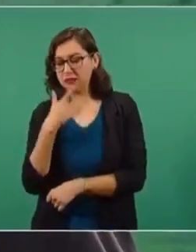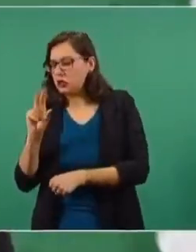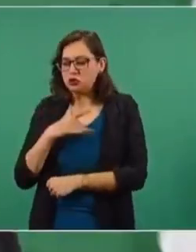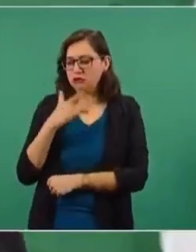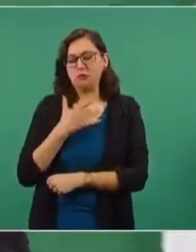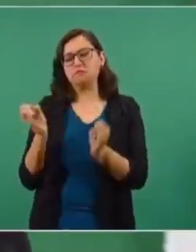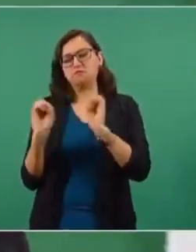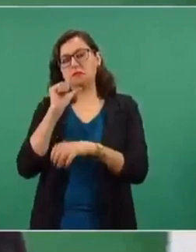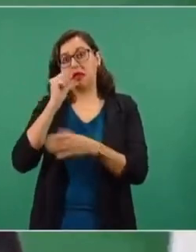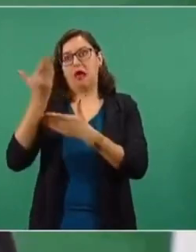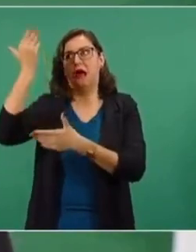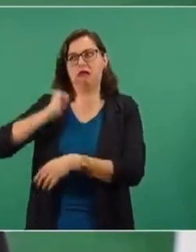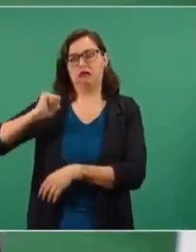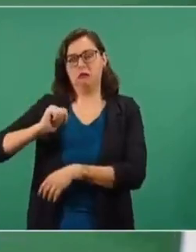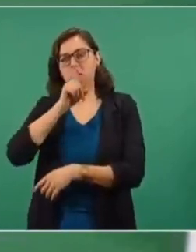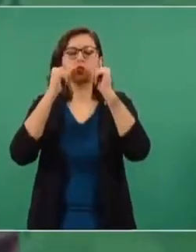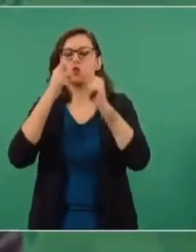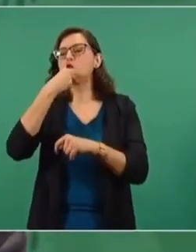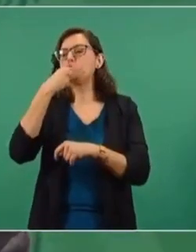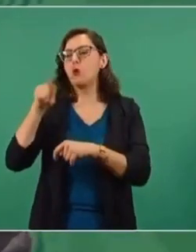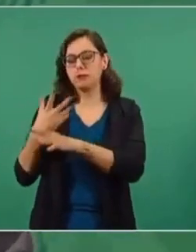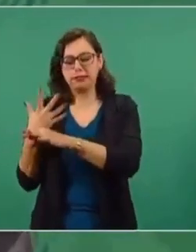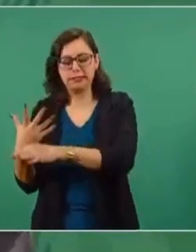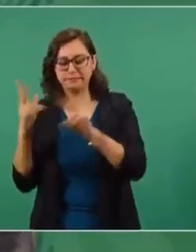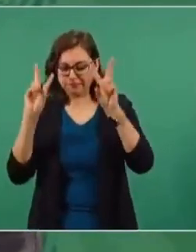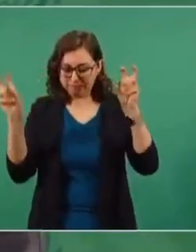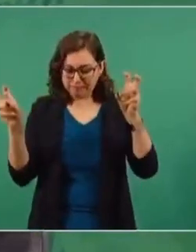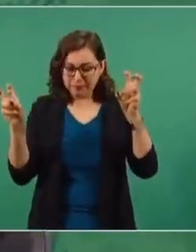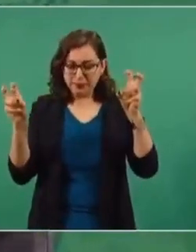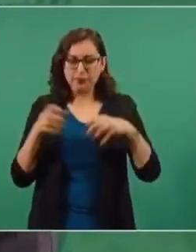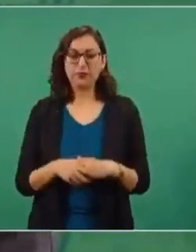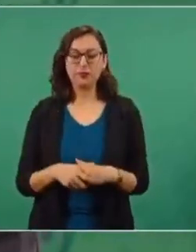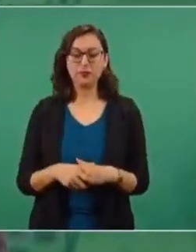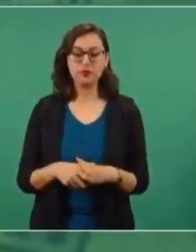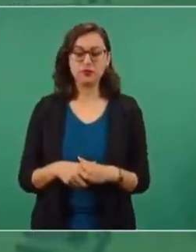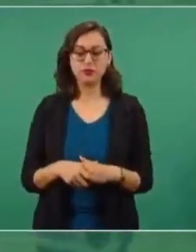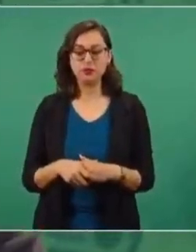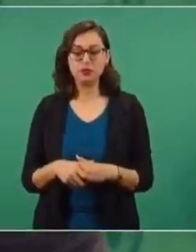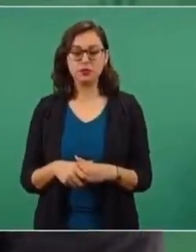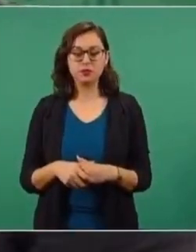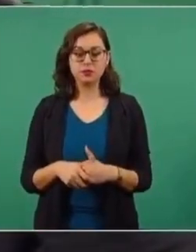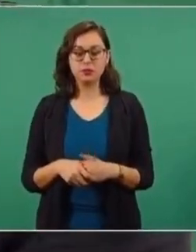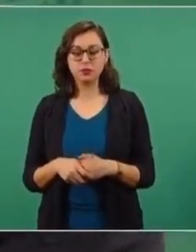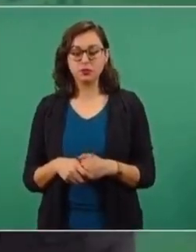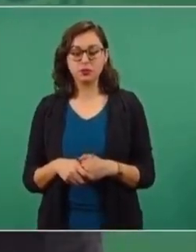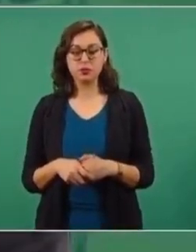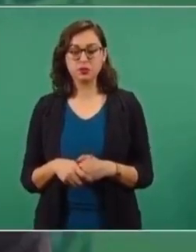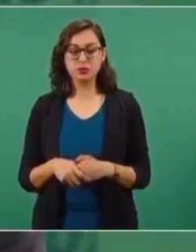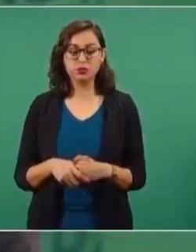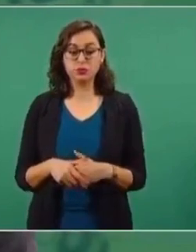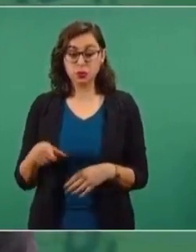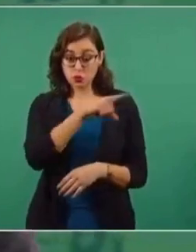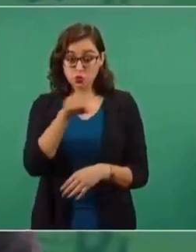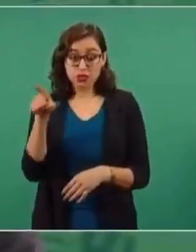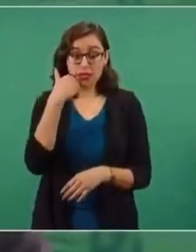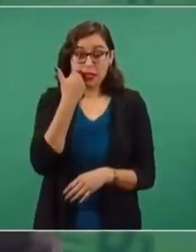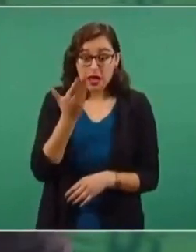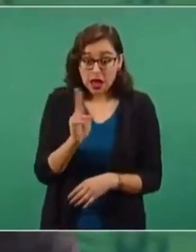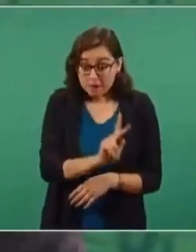pero la frase de Marx dice así, palabras más, palabras menos, quien tenga como aspiración ser un animal